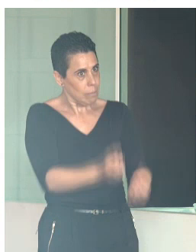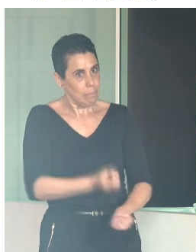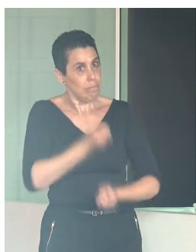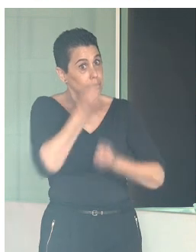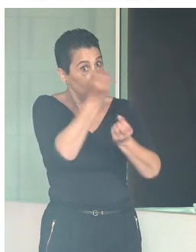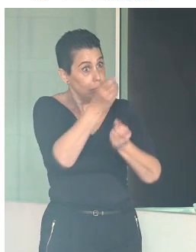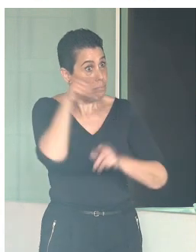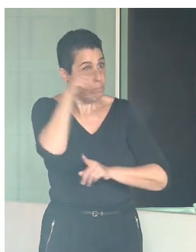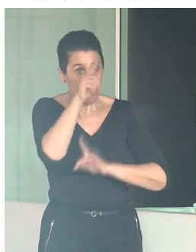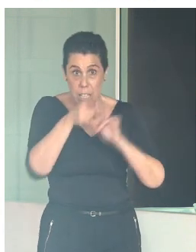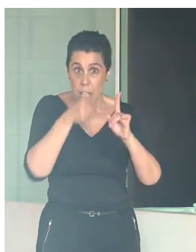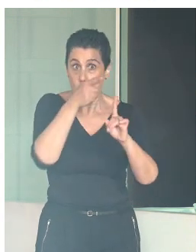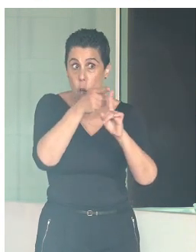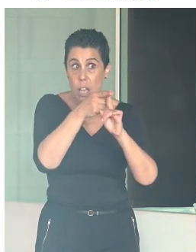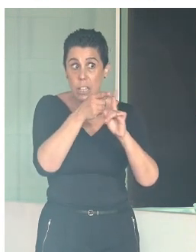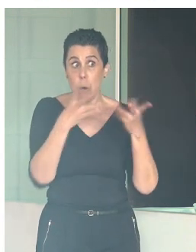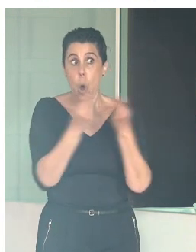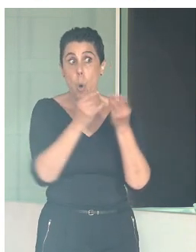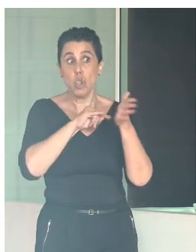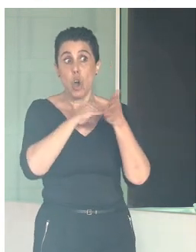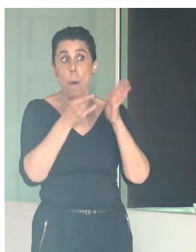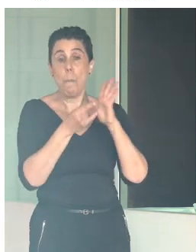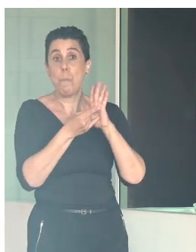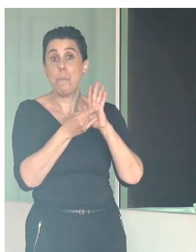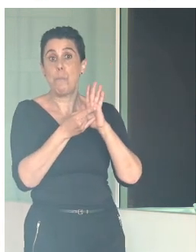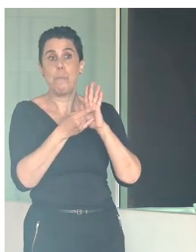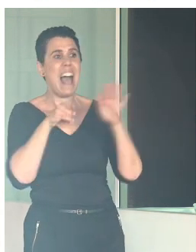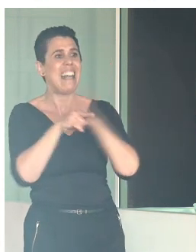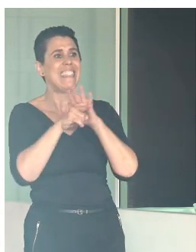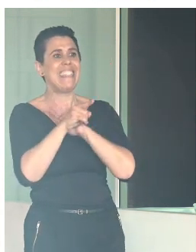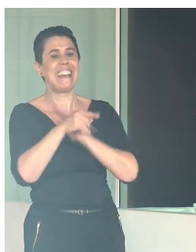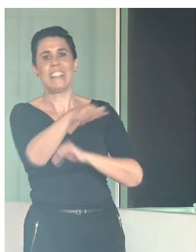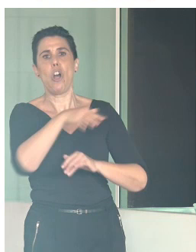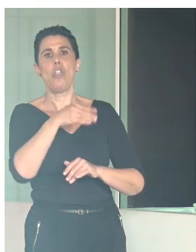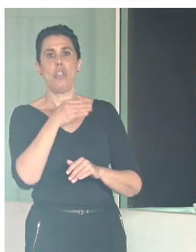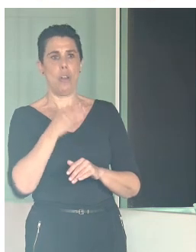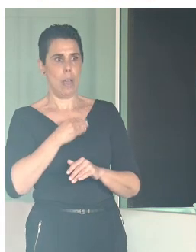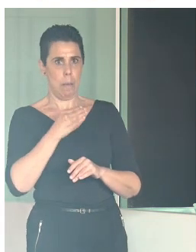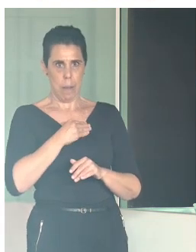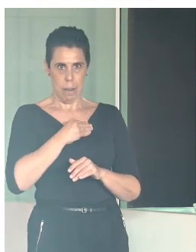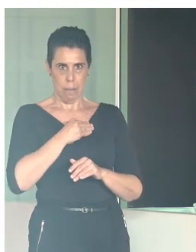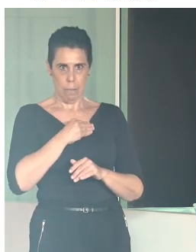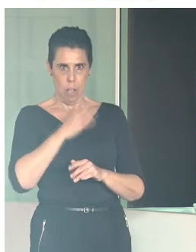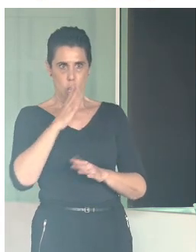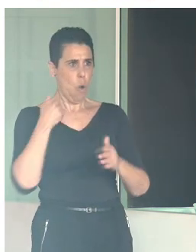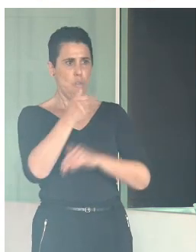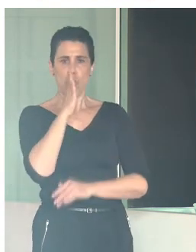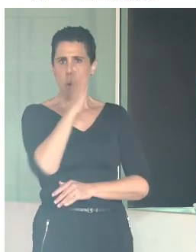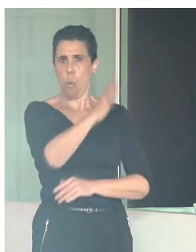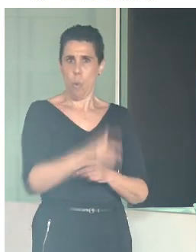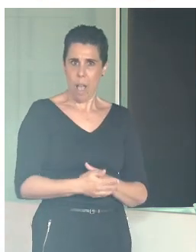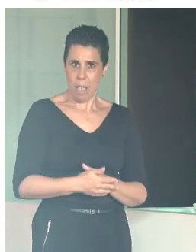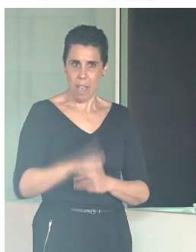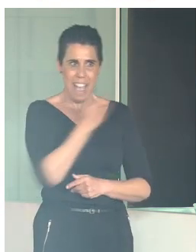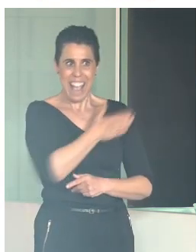es, junto al plan de gestión del casco histórico, otro de los objetivos marcados por el Gobierno de Córdoba para los próximos años. Hacer de